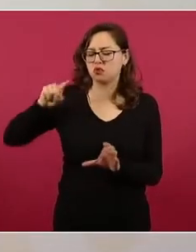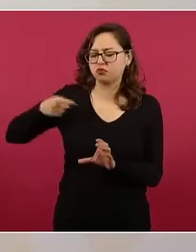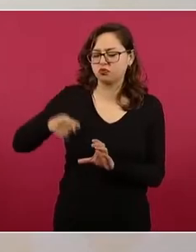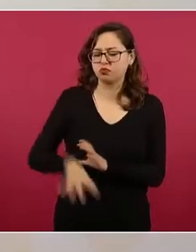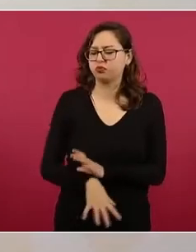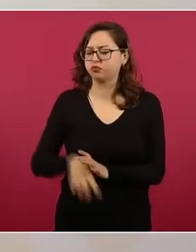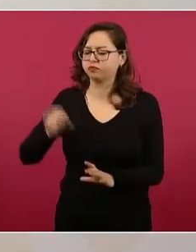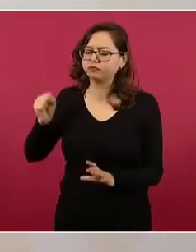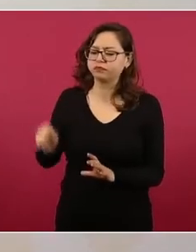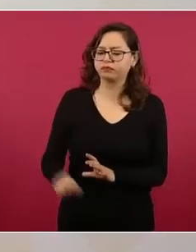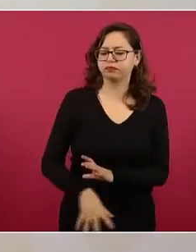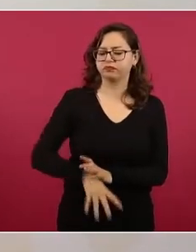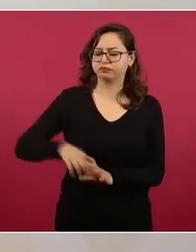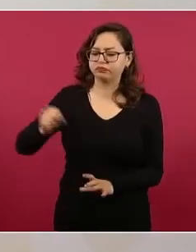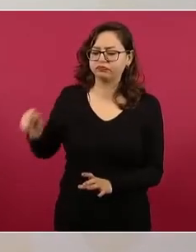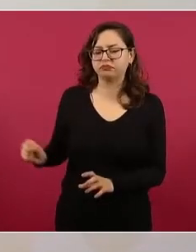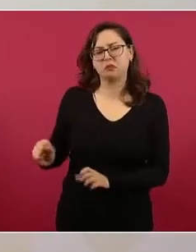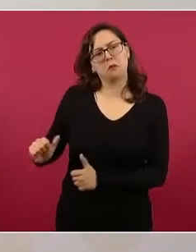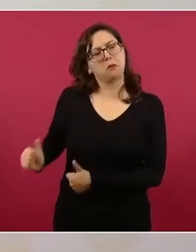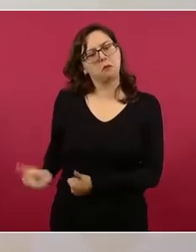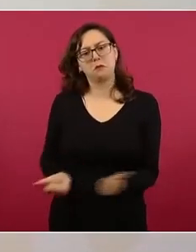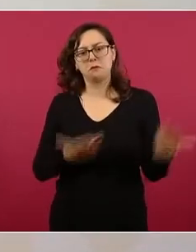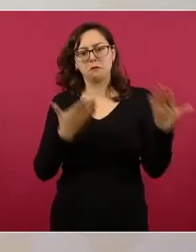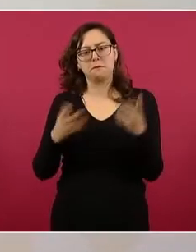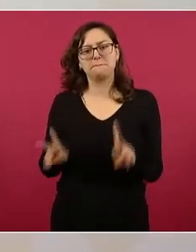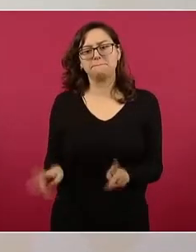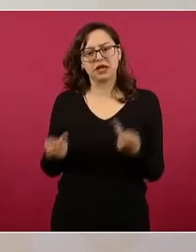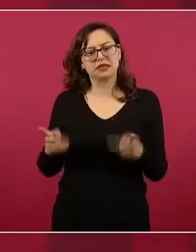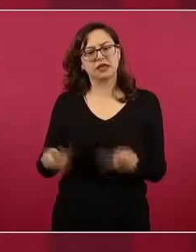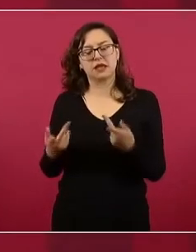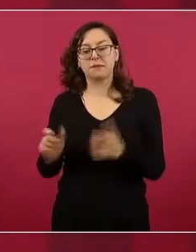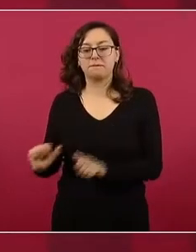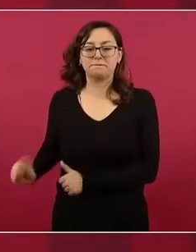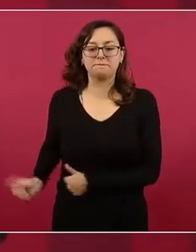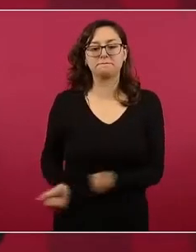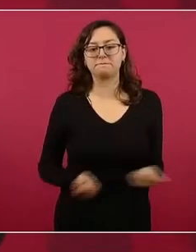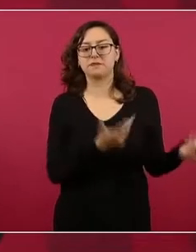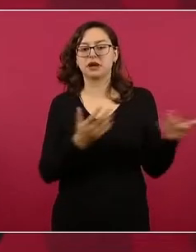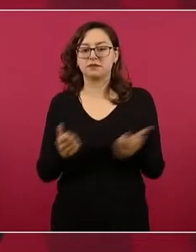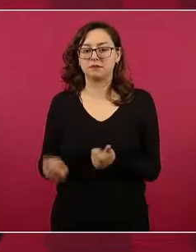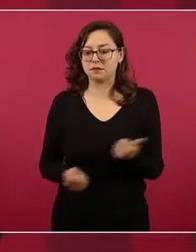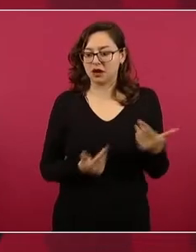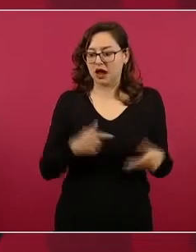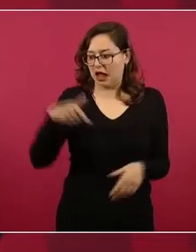vender petróleo crudo, no procesarlo.